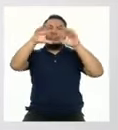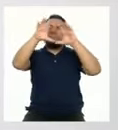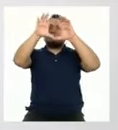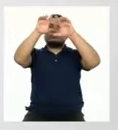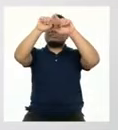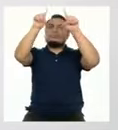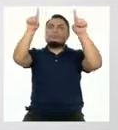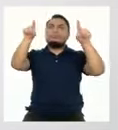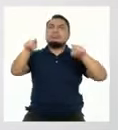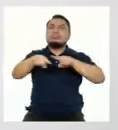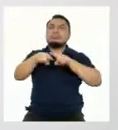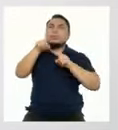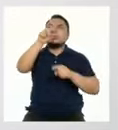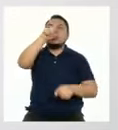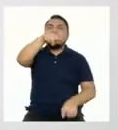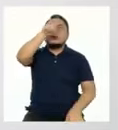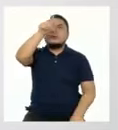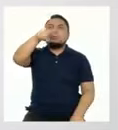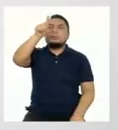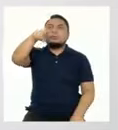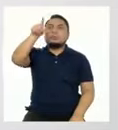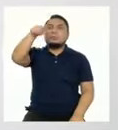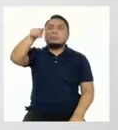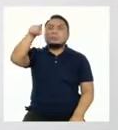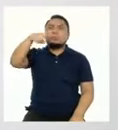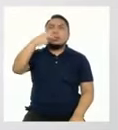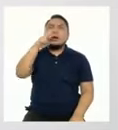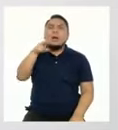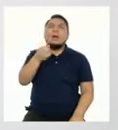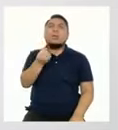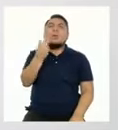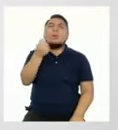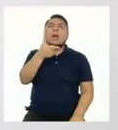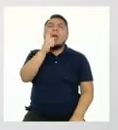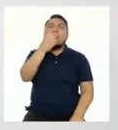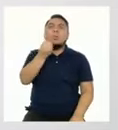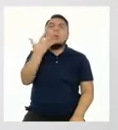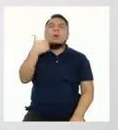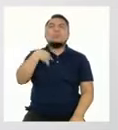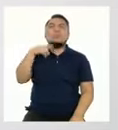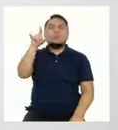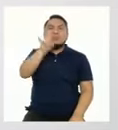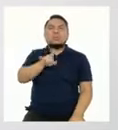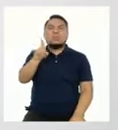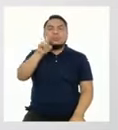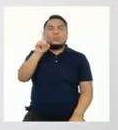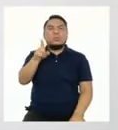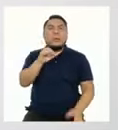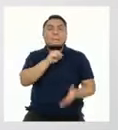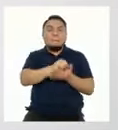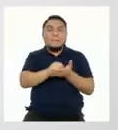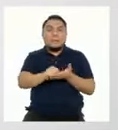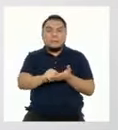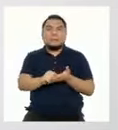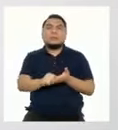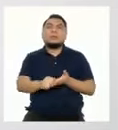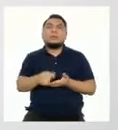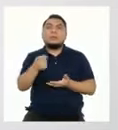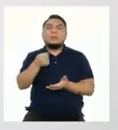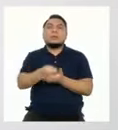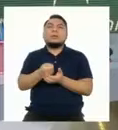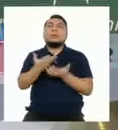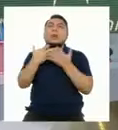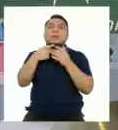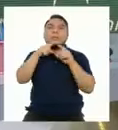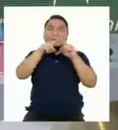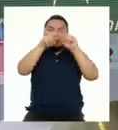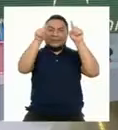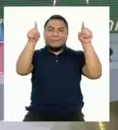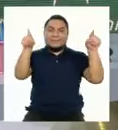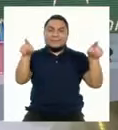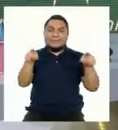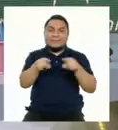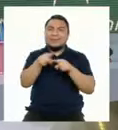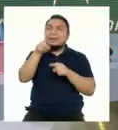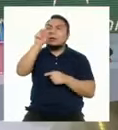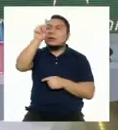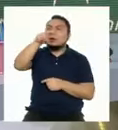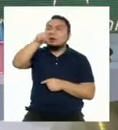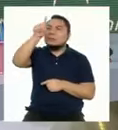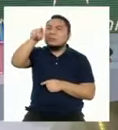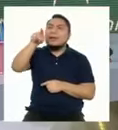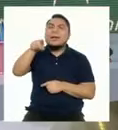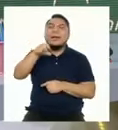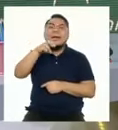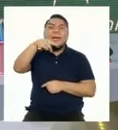y te ayuda a determinar la cantidad de agua potable que utilizaste en el mes y el costo a cobrar. Uy,